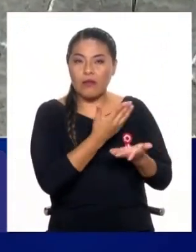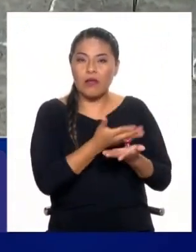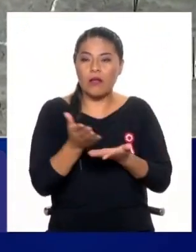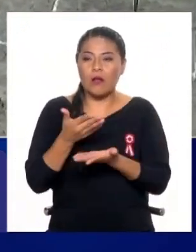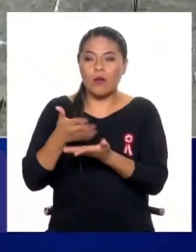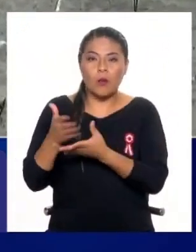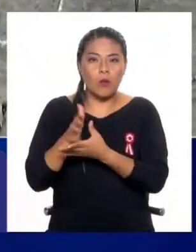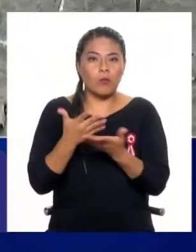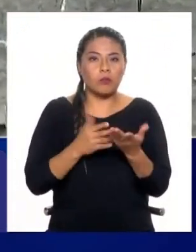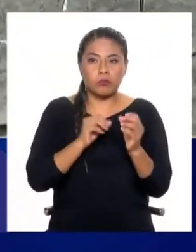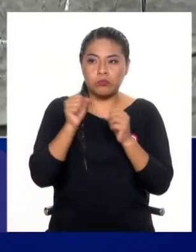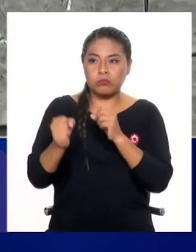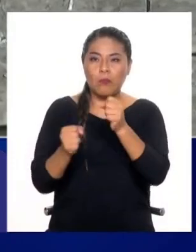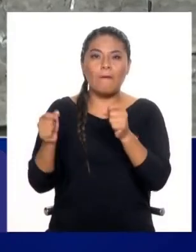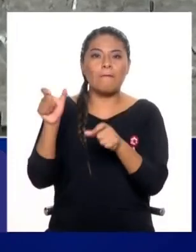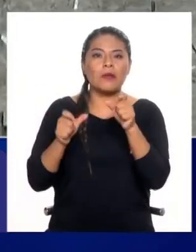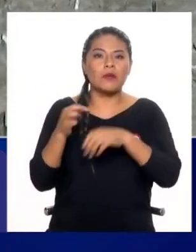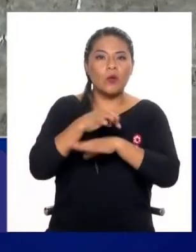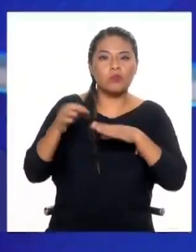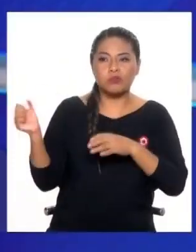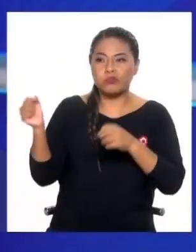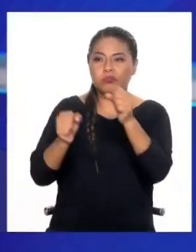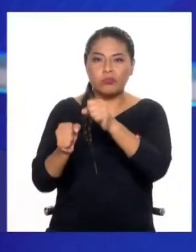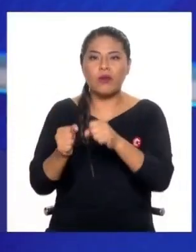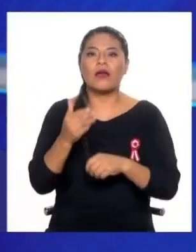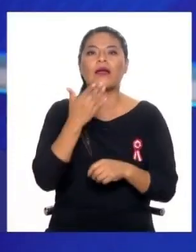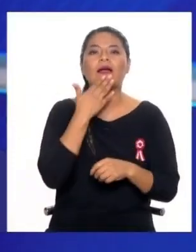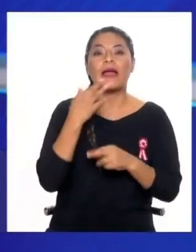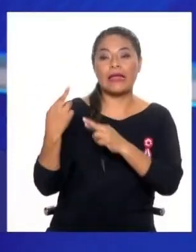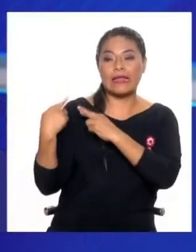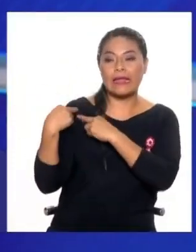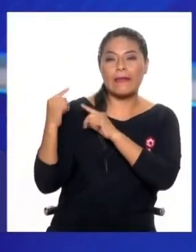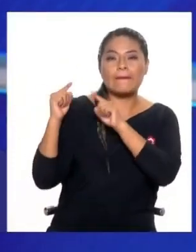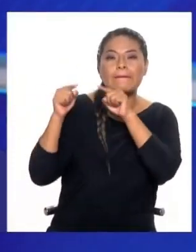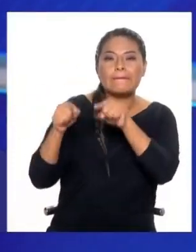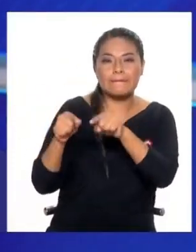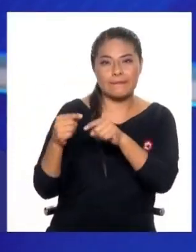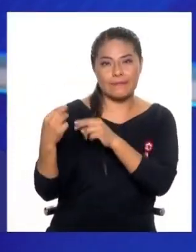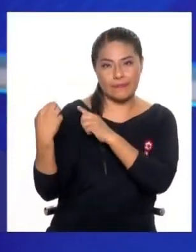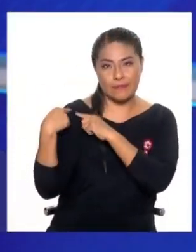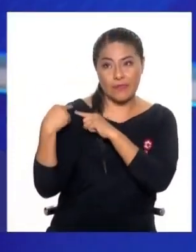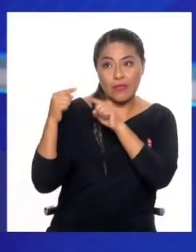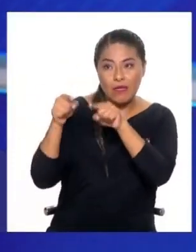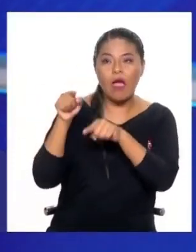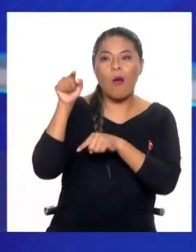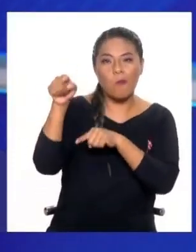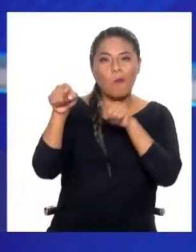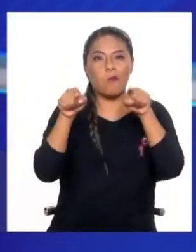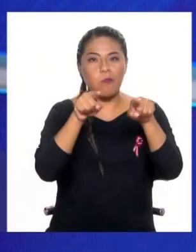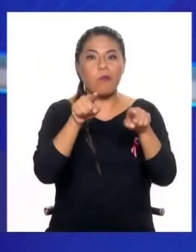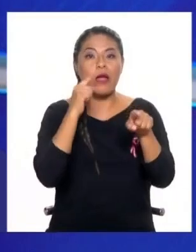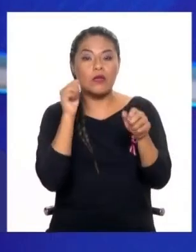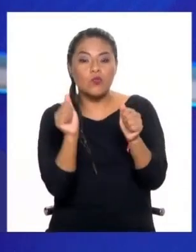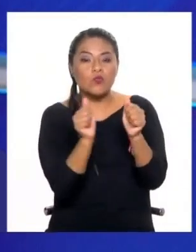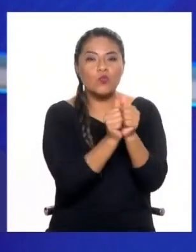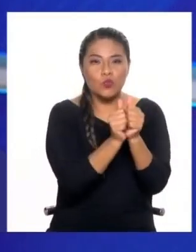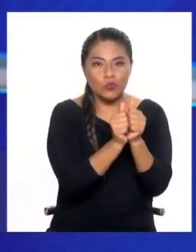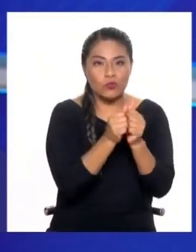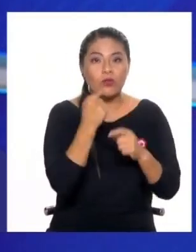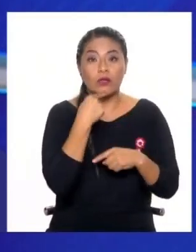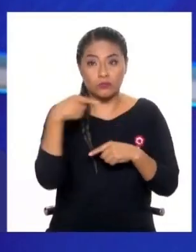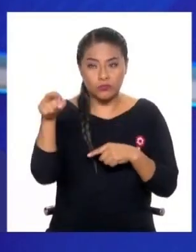técnica? Estamos fallando, sí, en el delegar. En el delegar, acompañar, delegar y fortalecer.